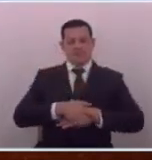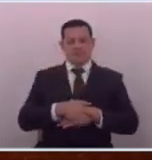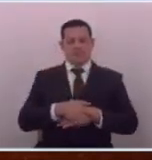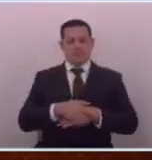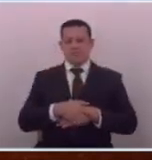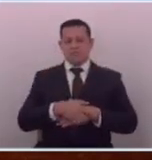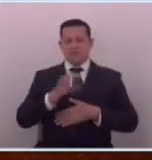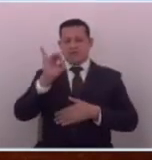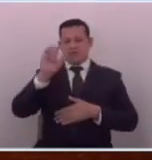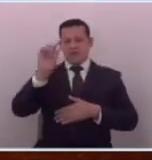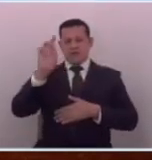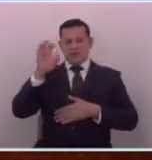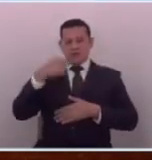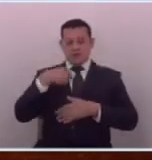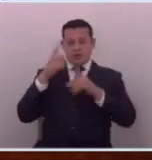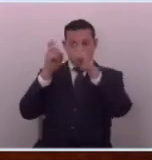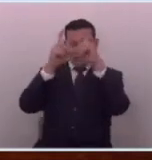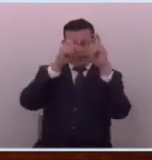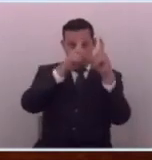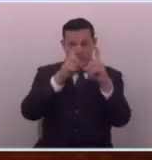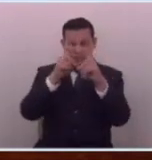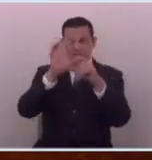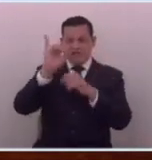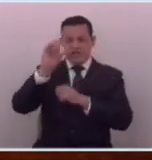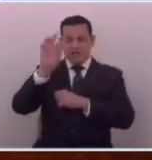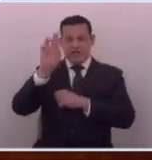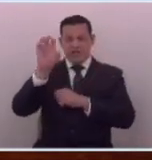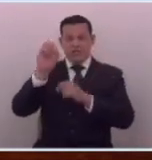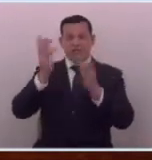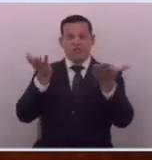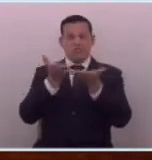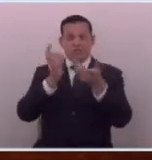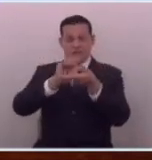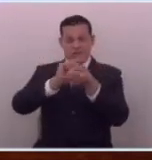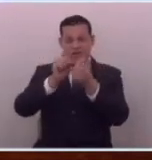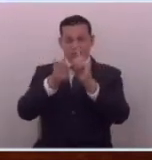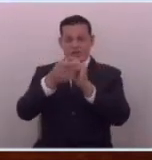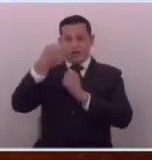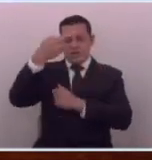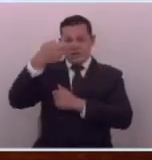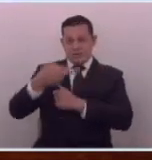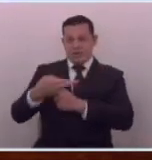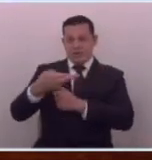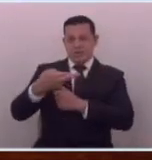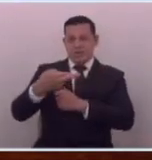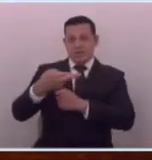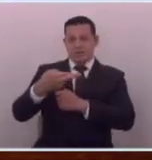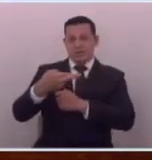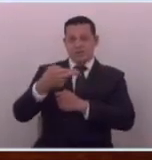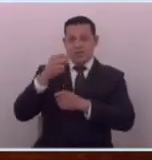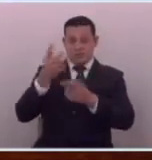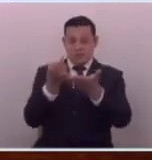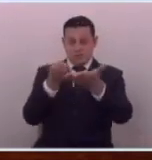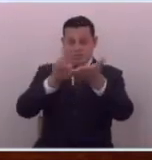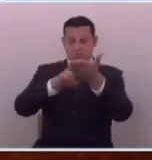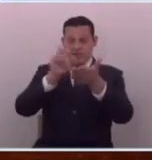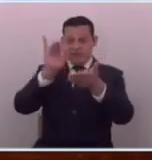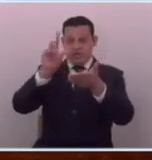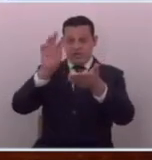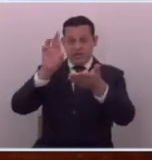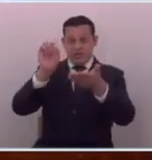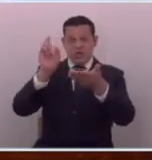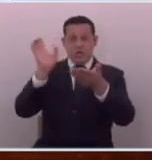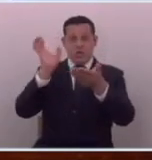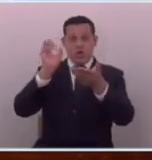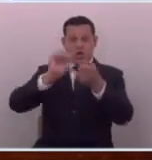miren esto de los filtros yo soy fotógrafo en los filtros lo que hacen es transforman una realidad si uno le pone un filtro de un color pues cambia